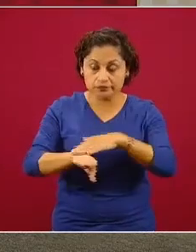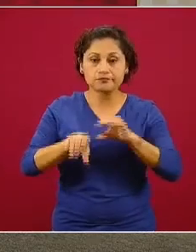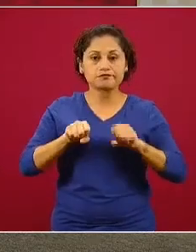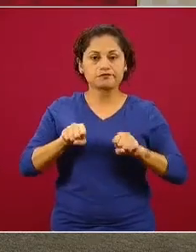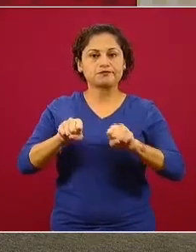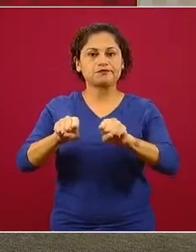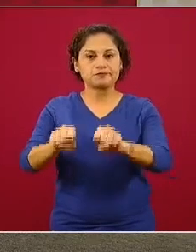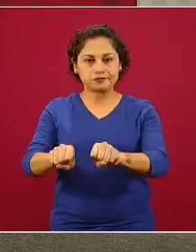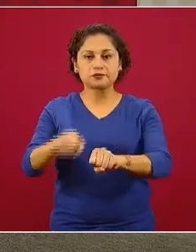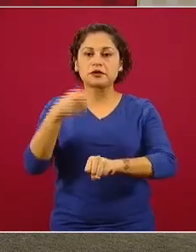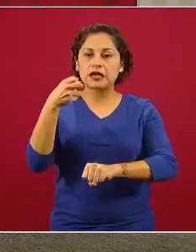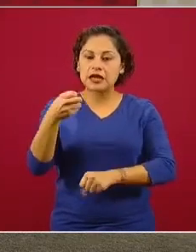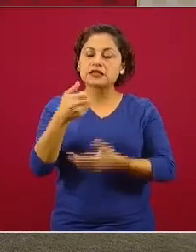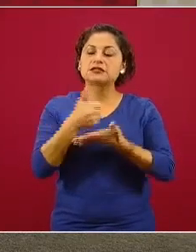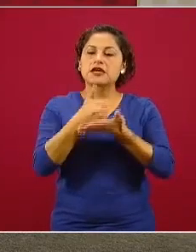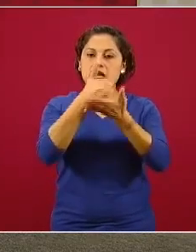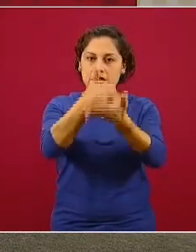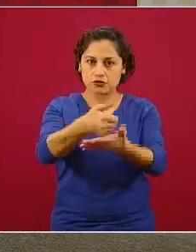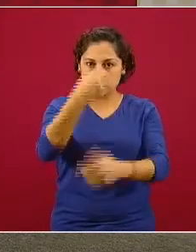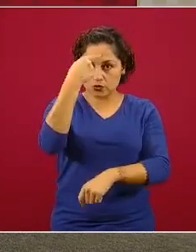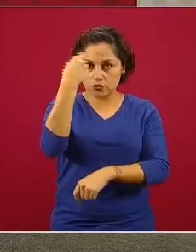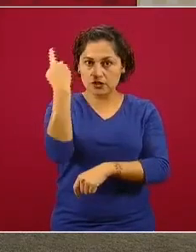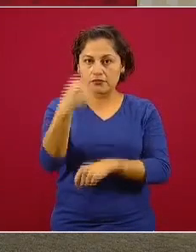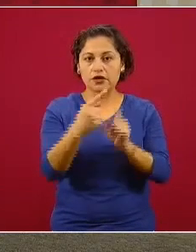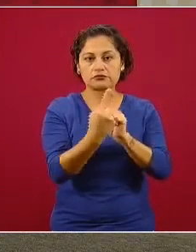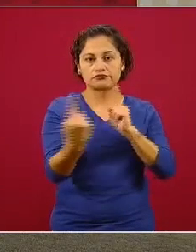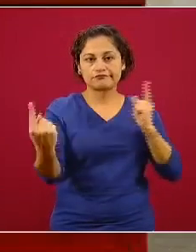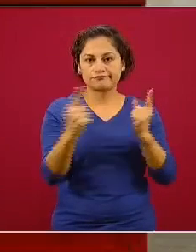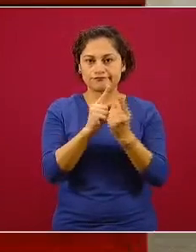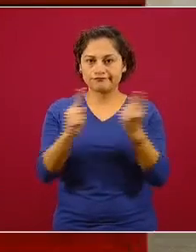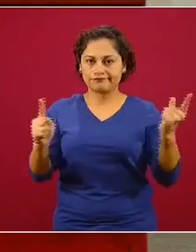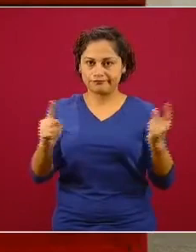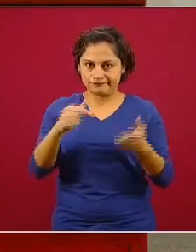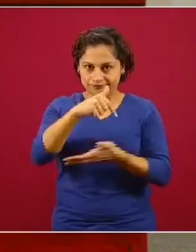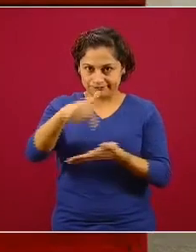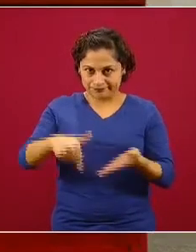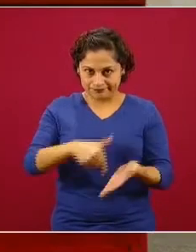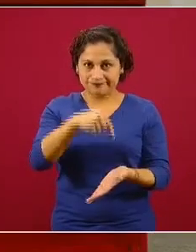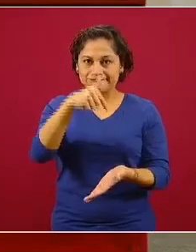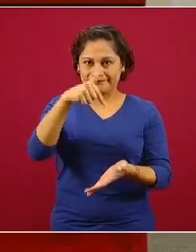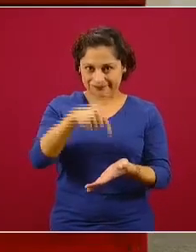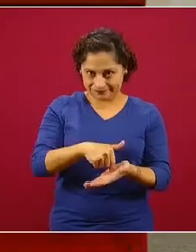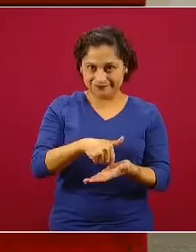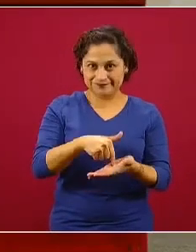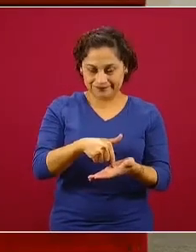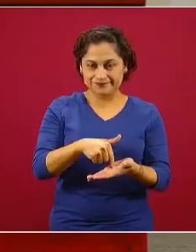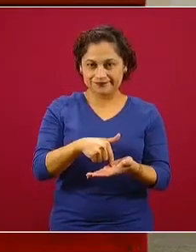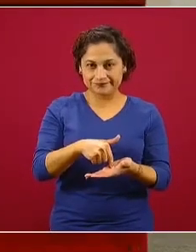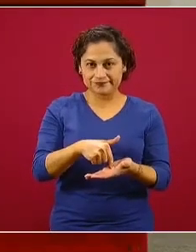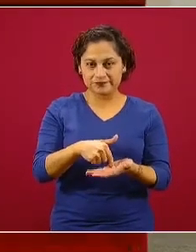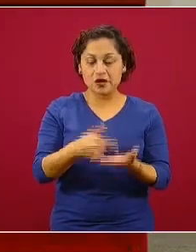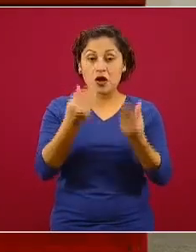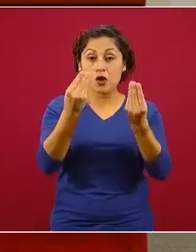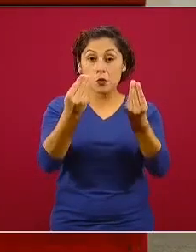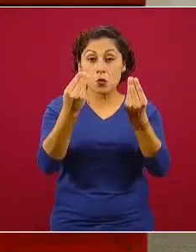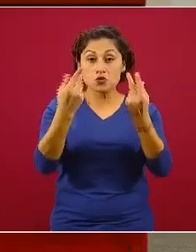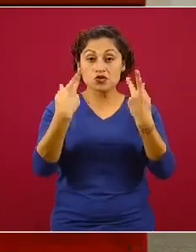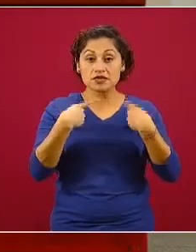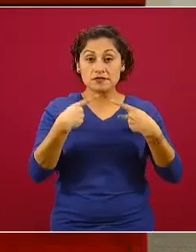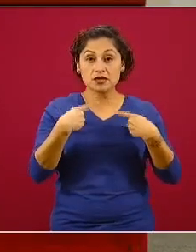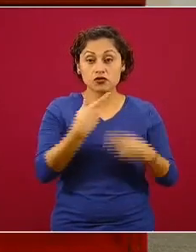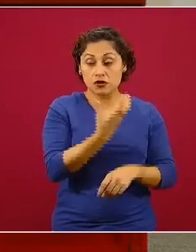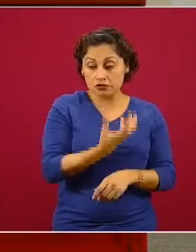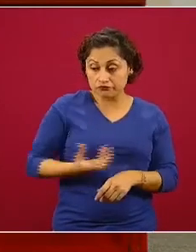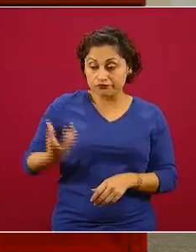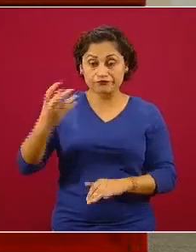colectiva, de prevención comunitaria, porque se mantiene un menor número de personas al interior